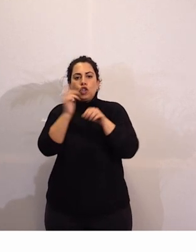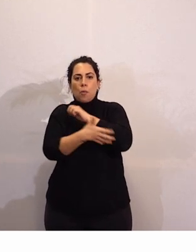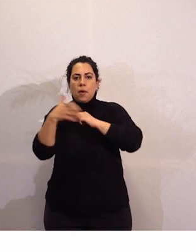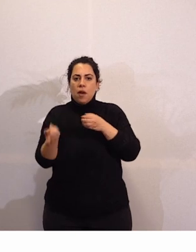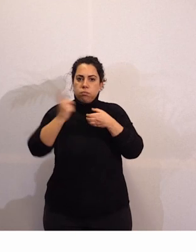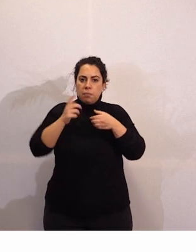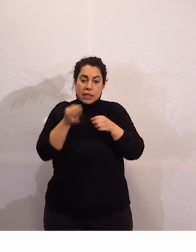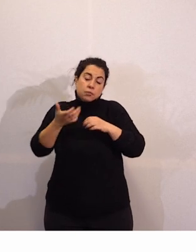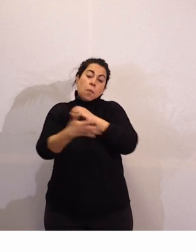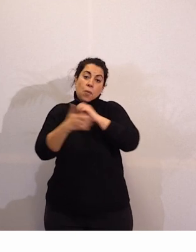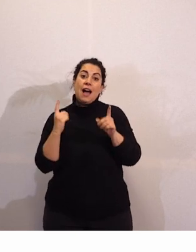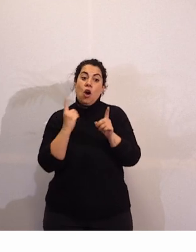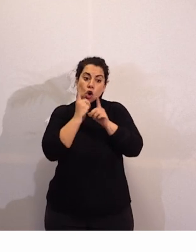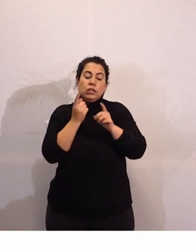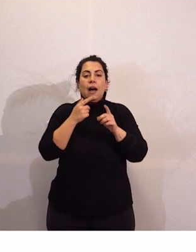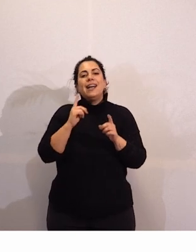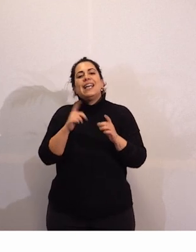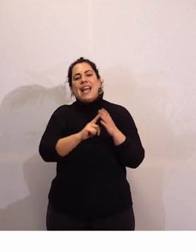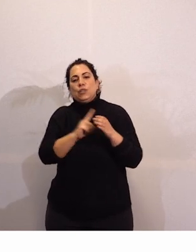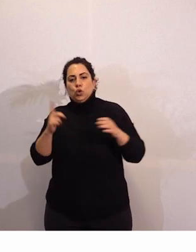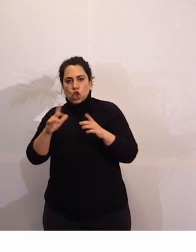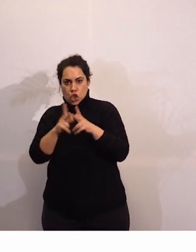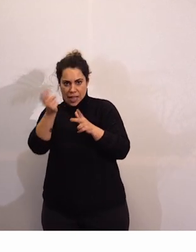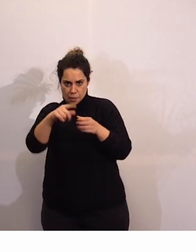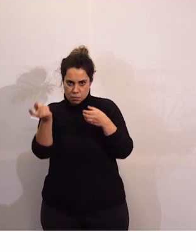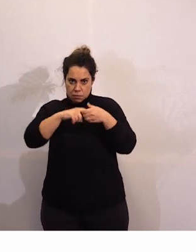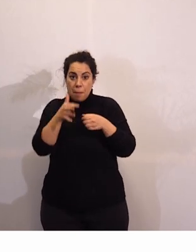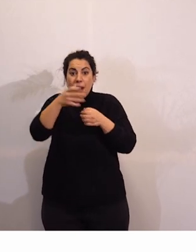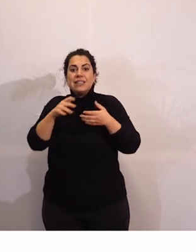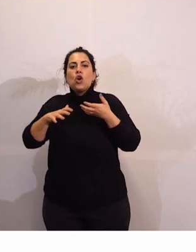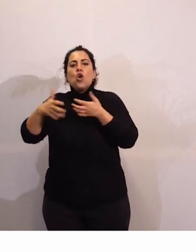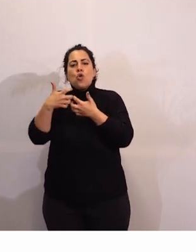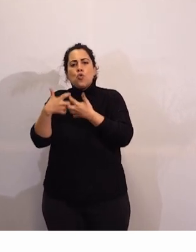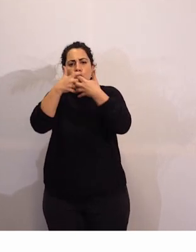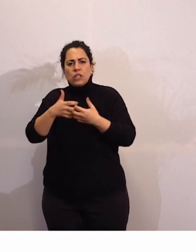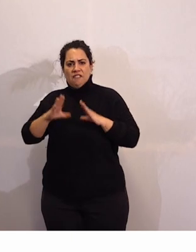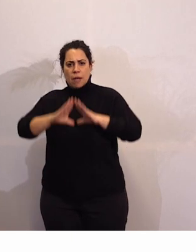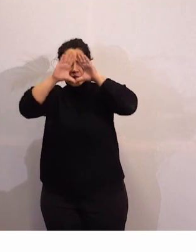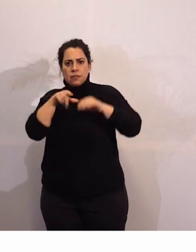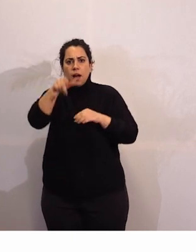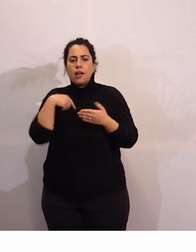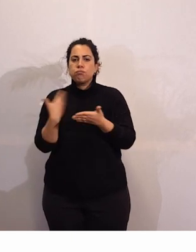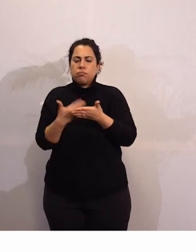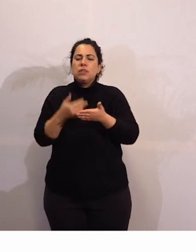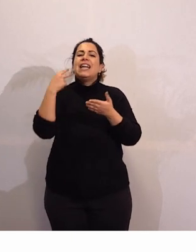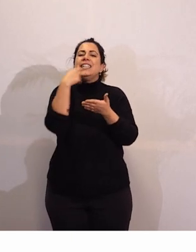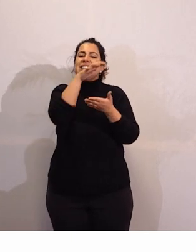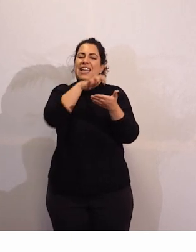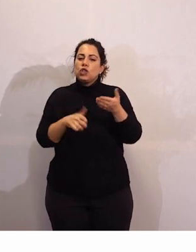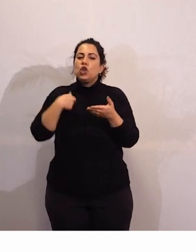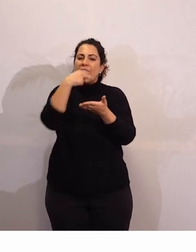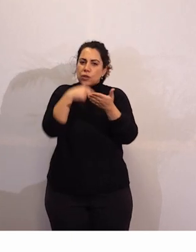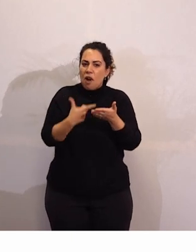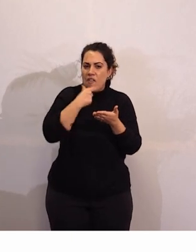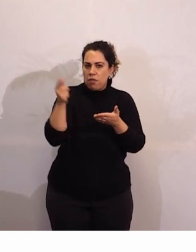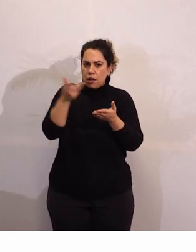y la Exclusión Social y también en la Lucha Feminista. Además, valida textos en lectura fácil. A